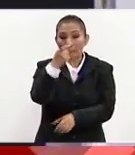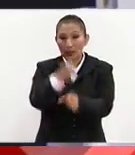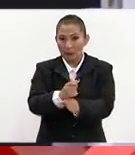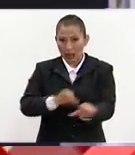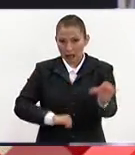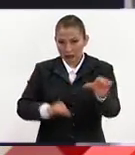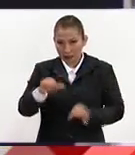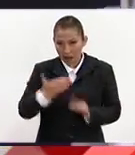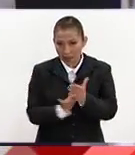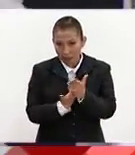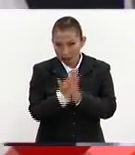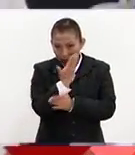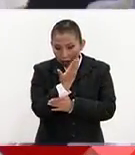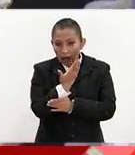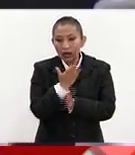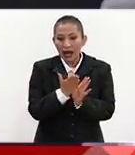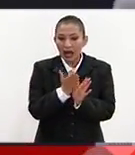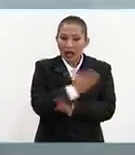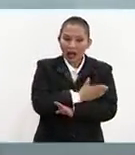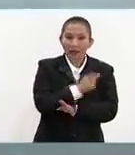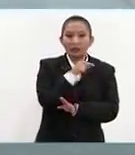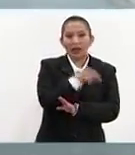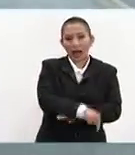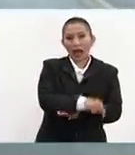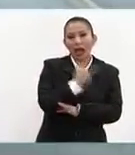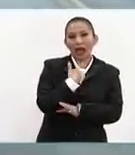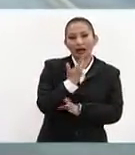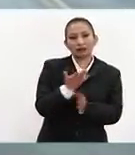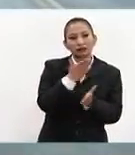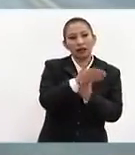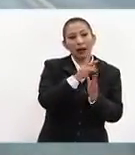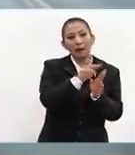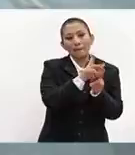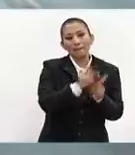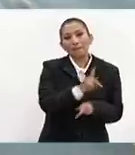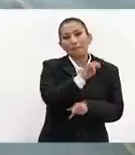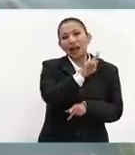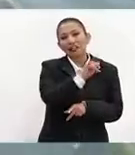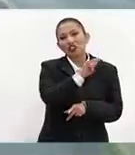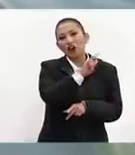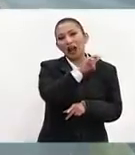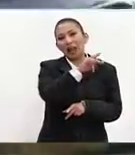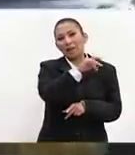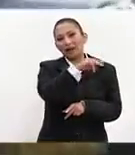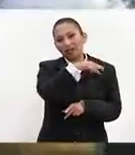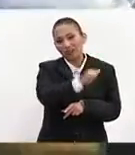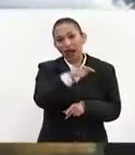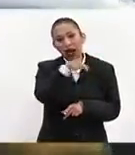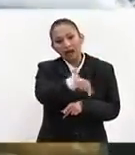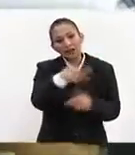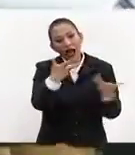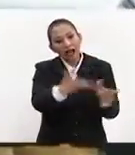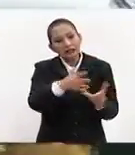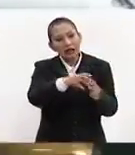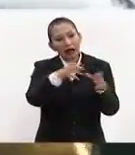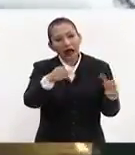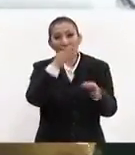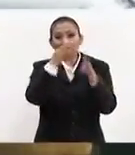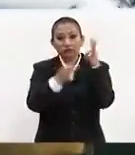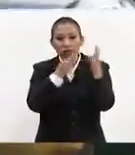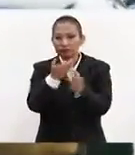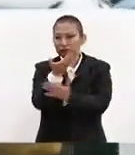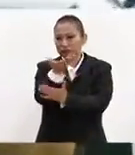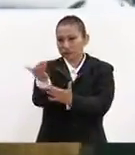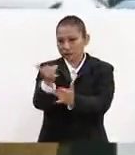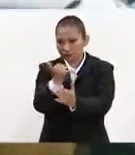actividad de la mañana fue en el presidencial Palacio de la Moneda, donde generó una gran noticia al